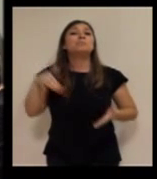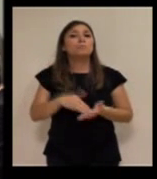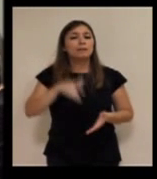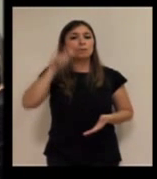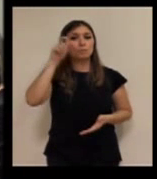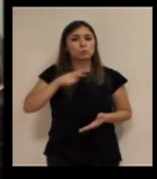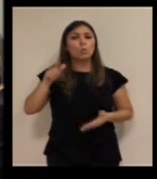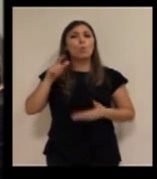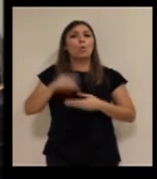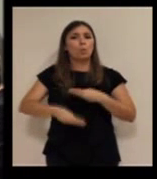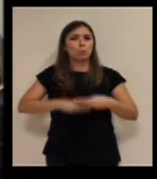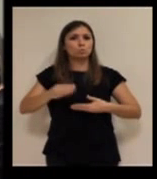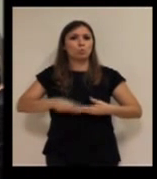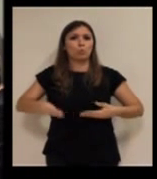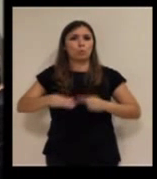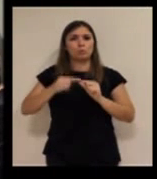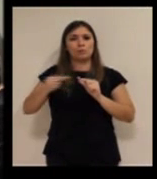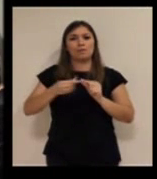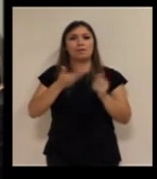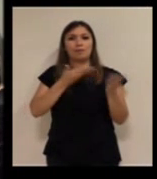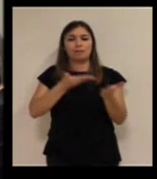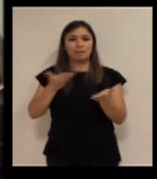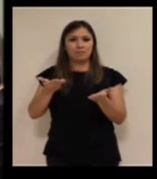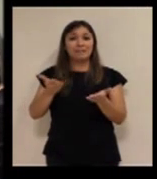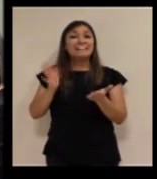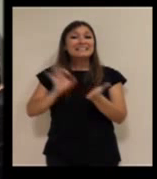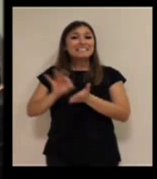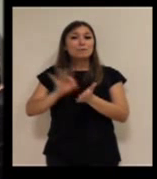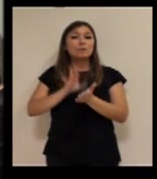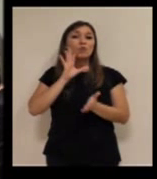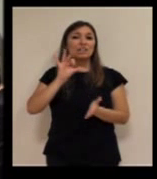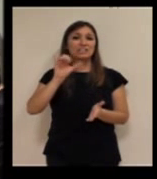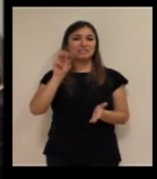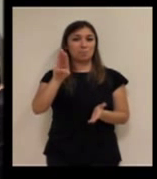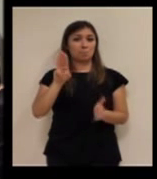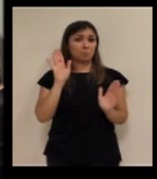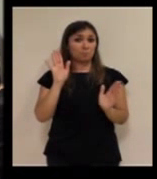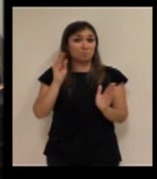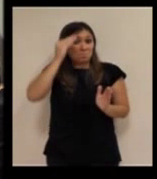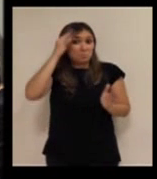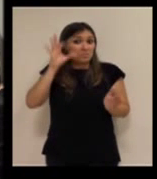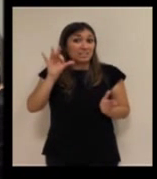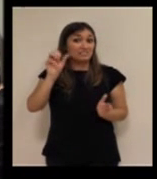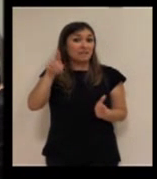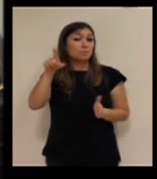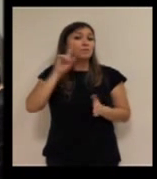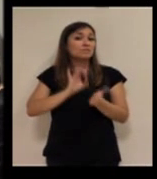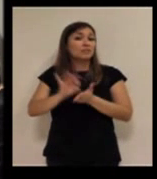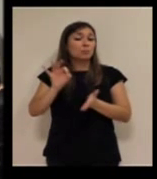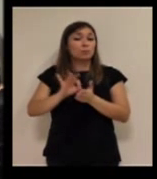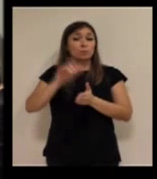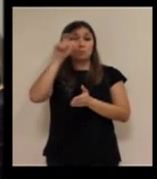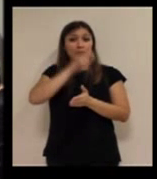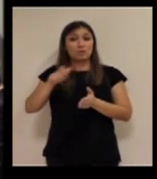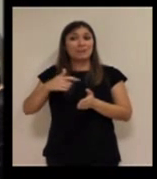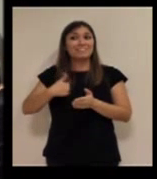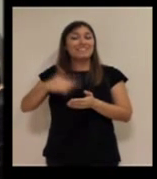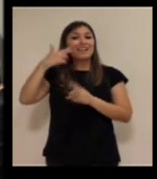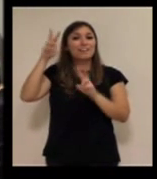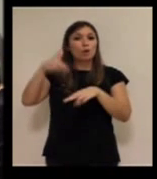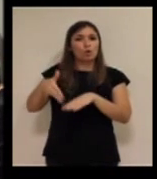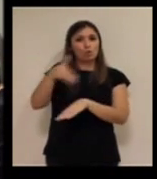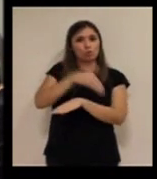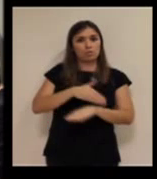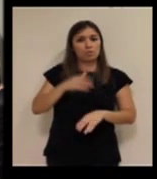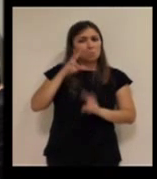personas usuarios de teleasistencia. D, del servicio de SAD, que interpreto que el servicio de SAD son las personas que tienen reconocida